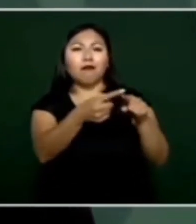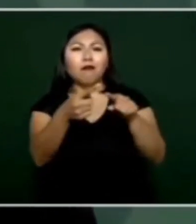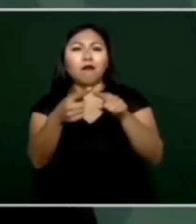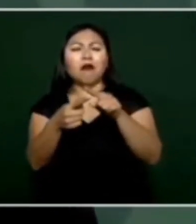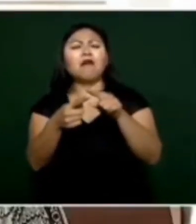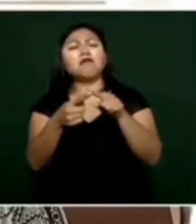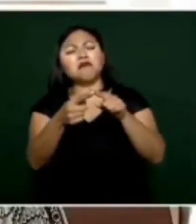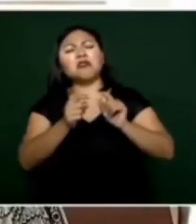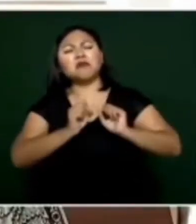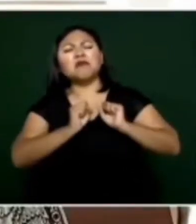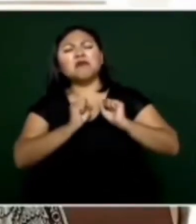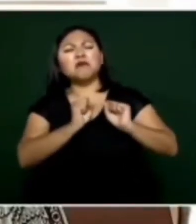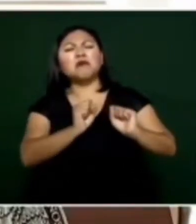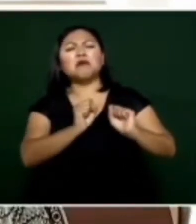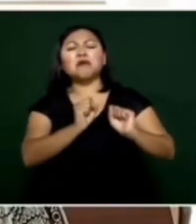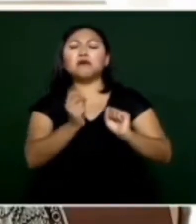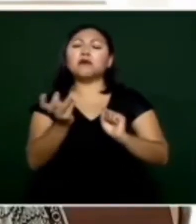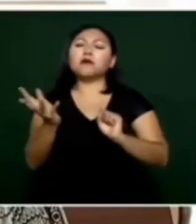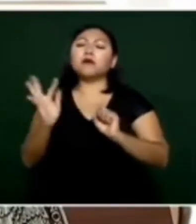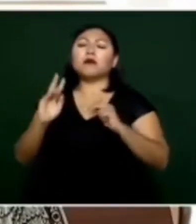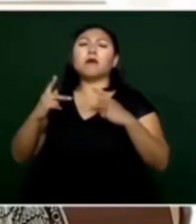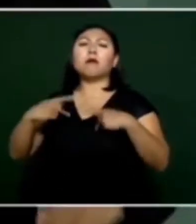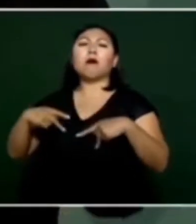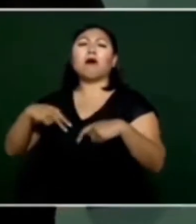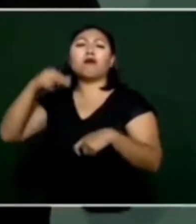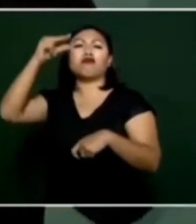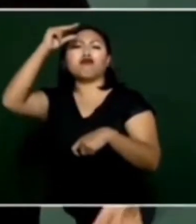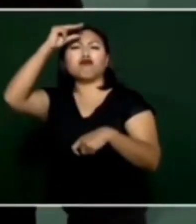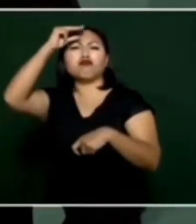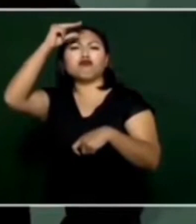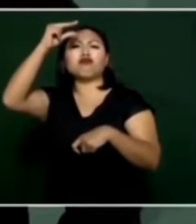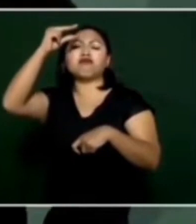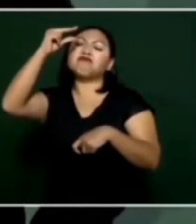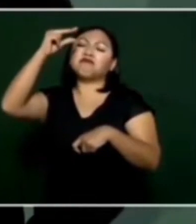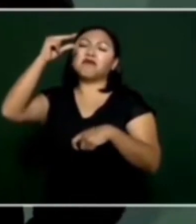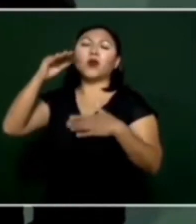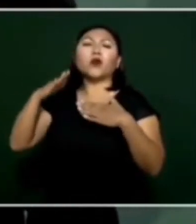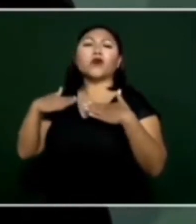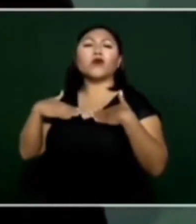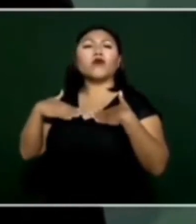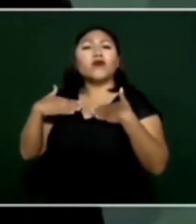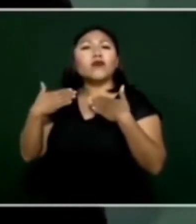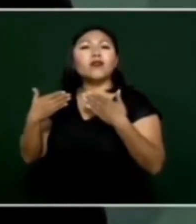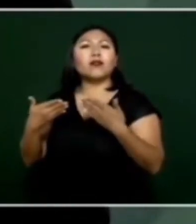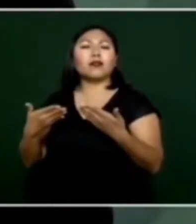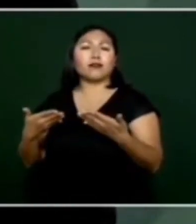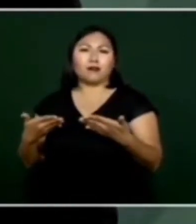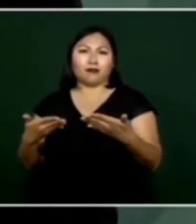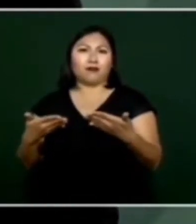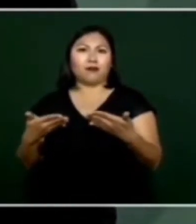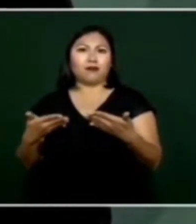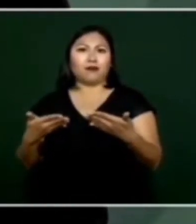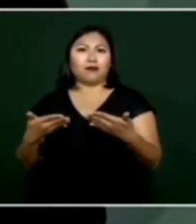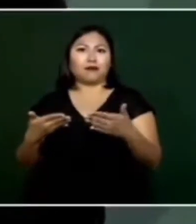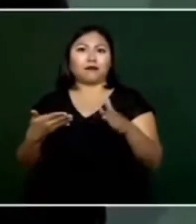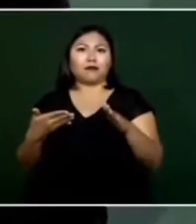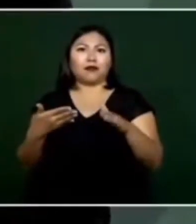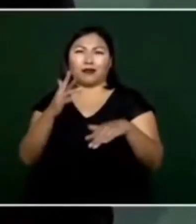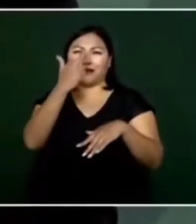a la gente porque también eso es importante antes cómo se elegía